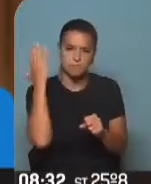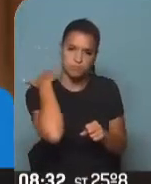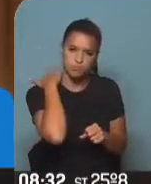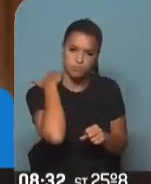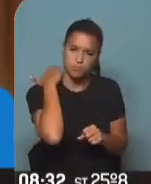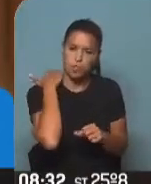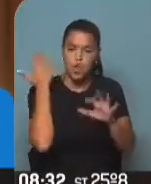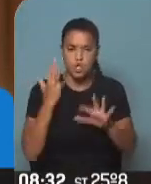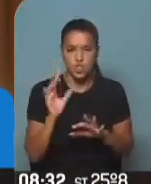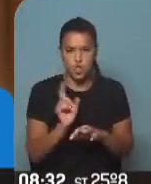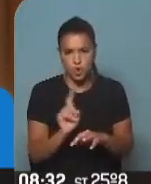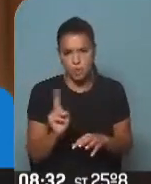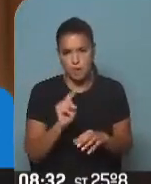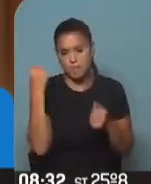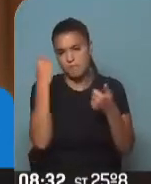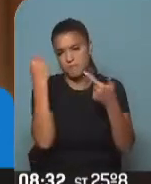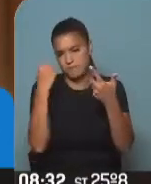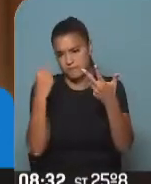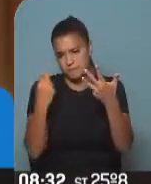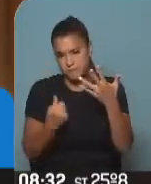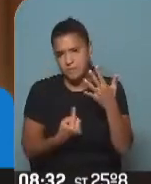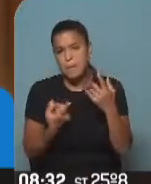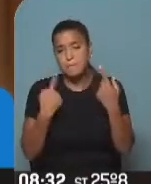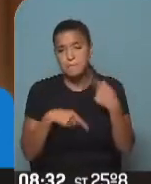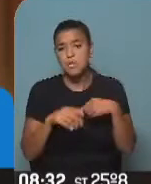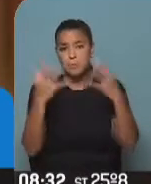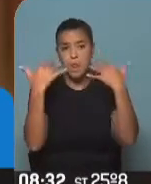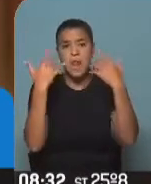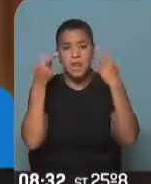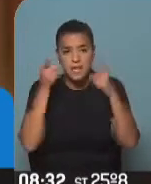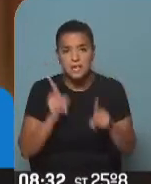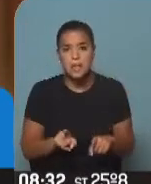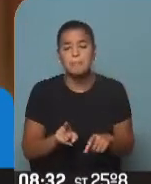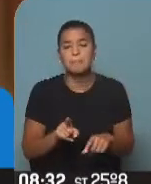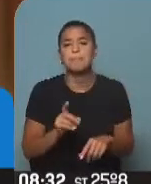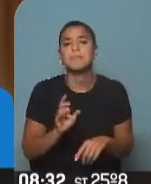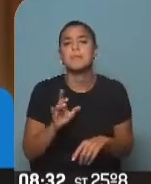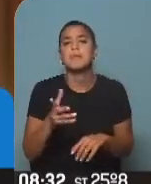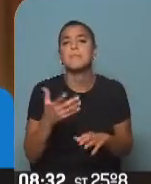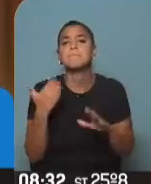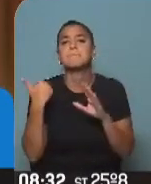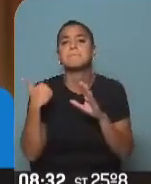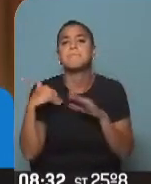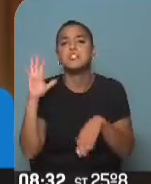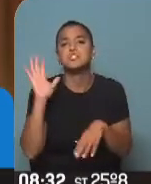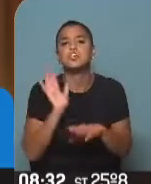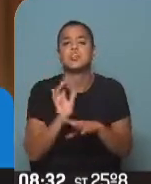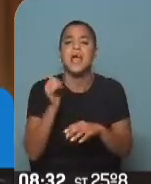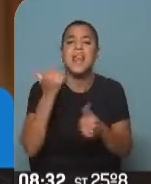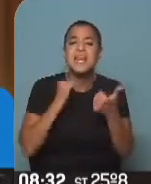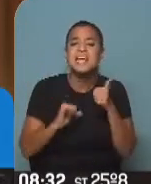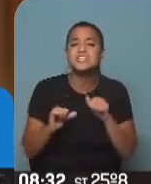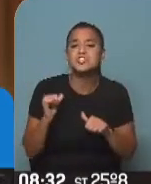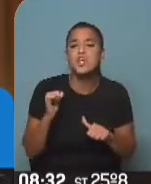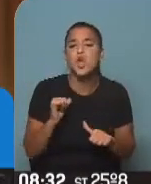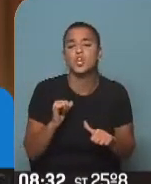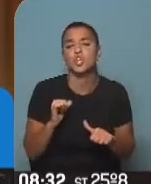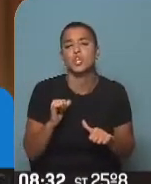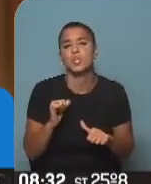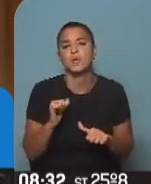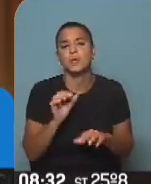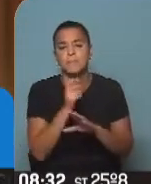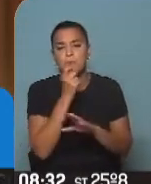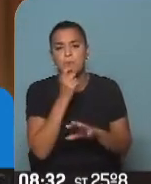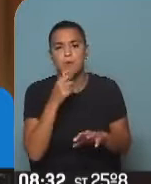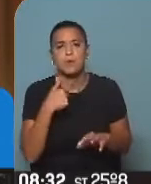no para por diferentes cuestiones, pero por el aire también. Lo que pasa es que la mayoría son lesiones que no, en realidad, si uno